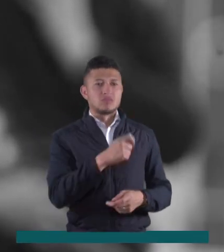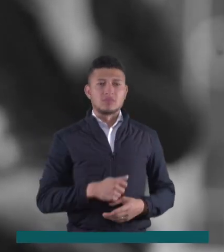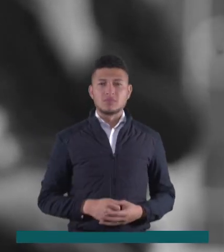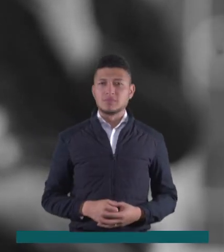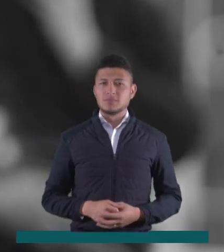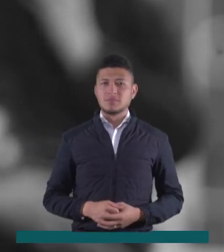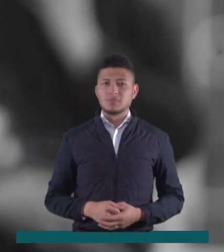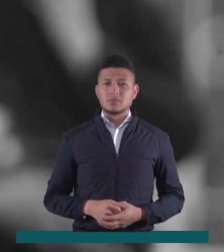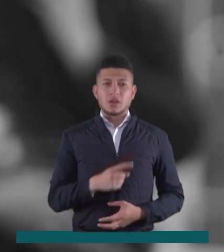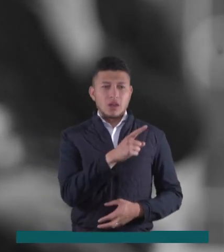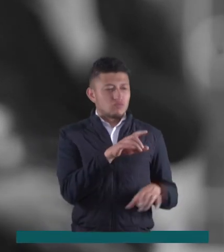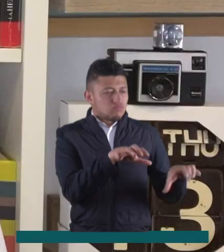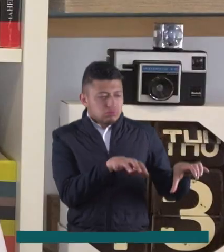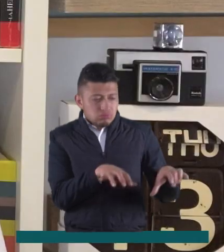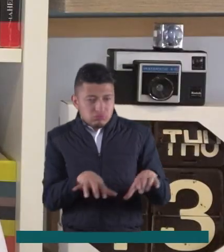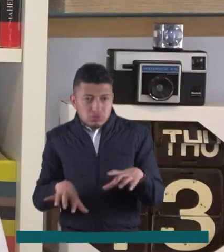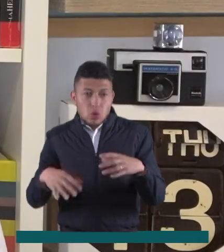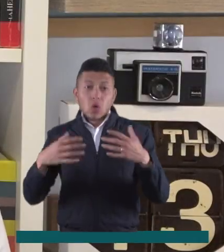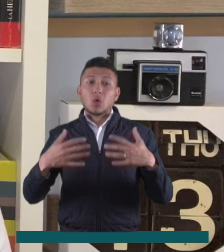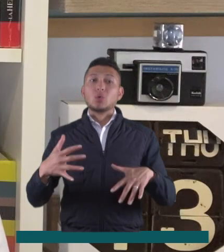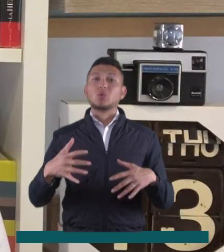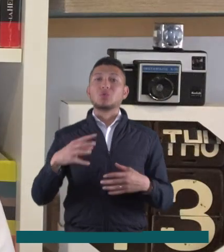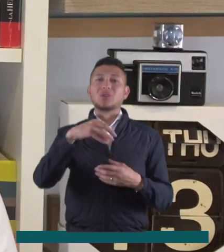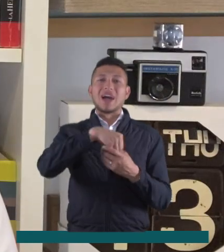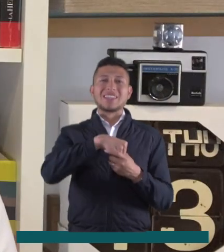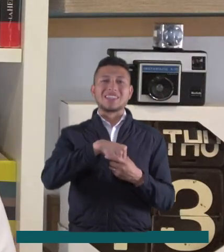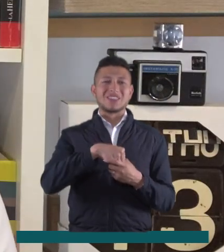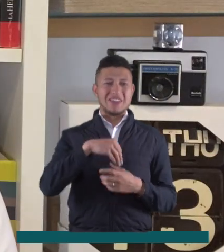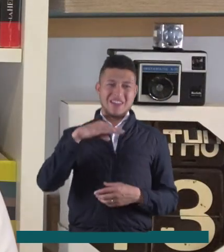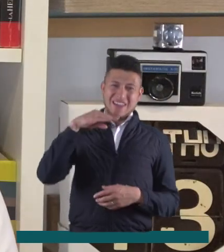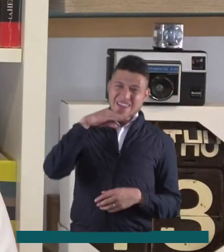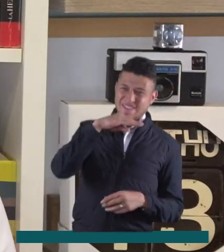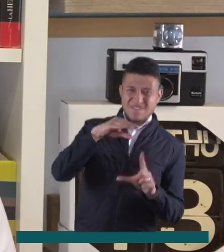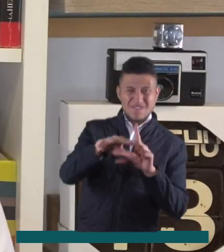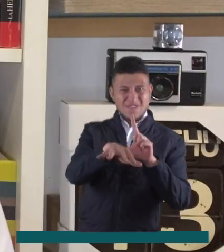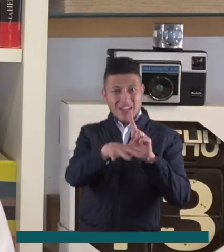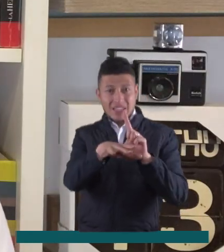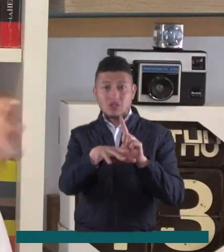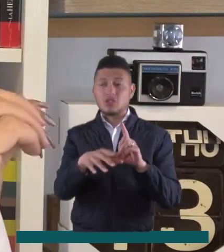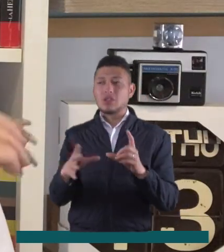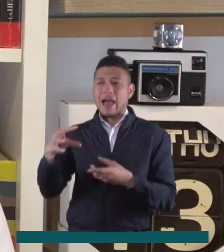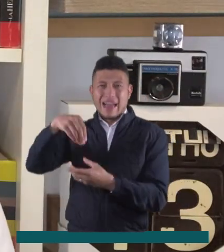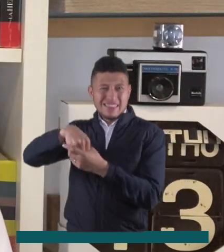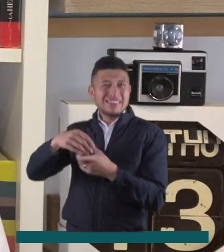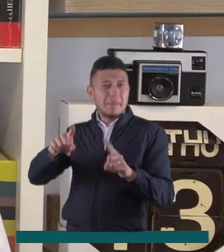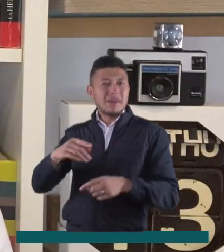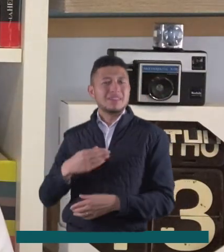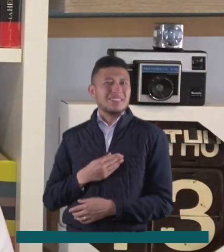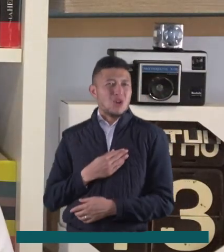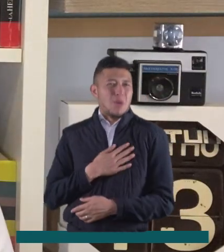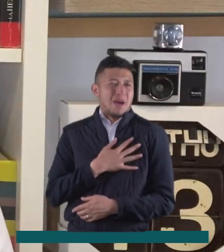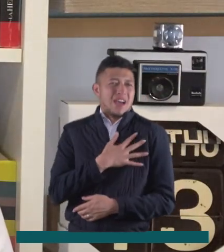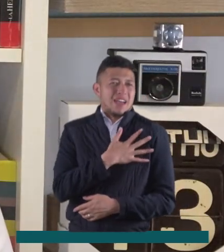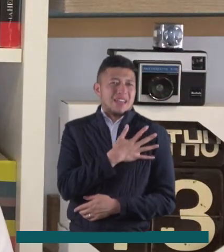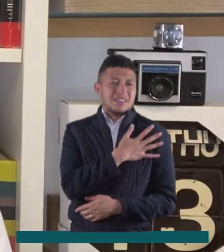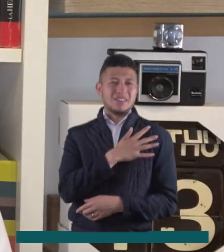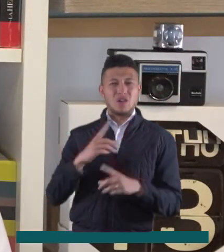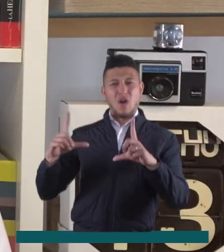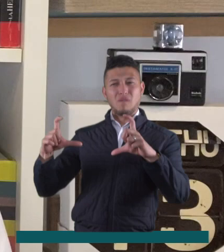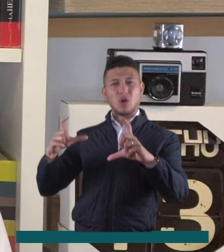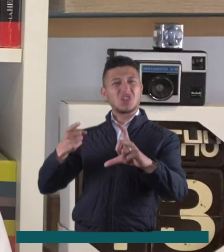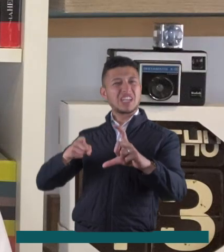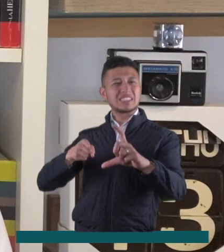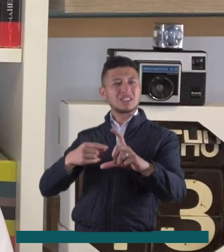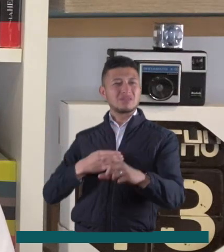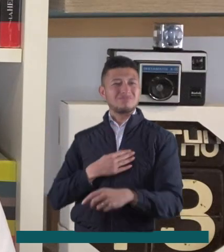Esta historia es muy linda porque aparte de tener esa parte de ficción, tiene esa parte romántica de lo que